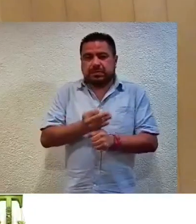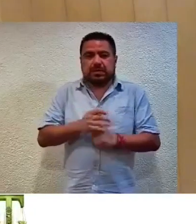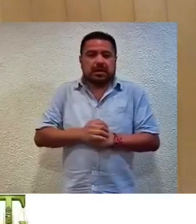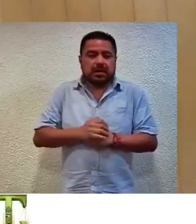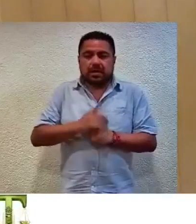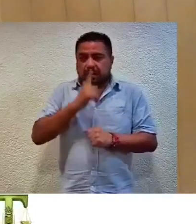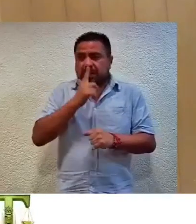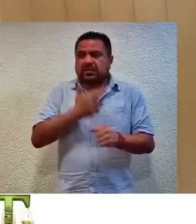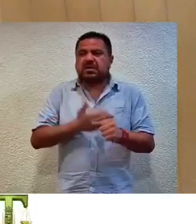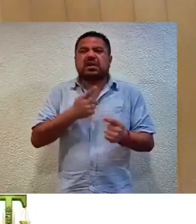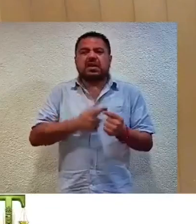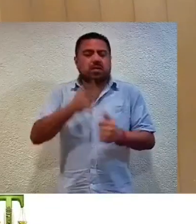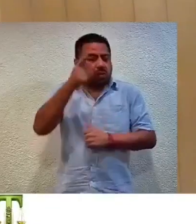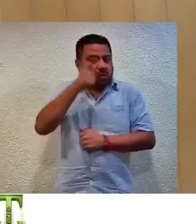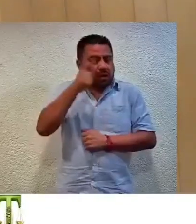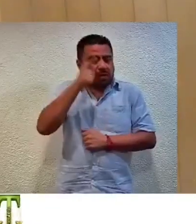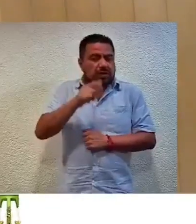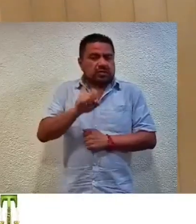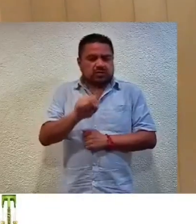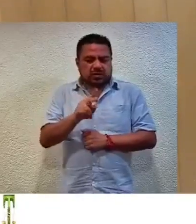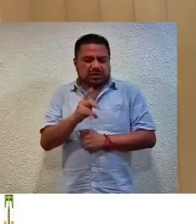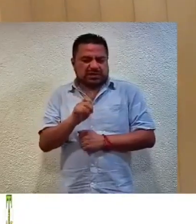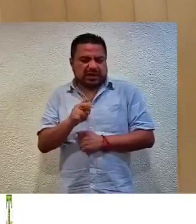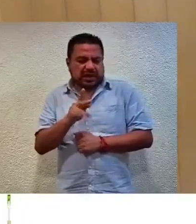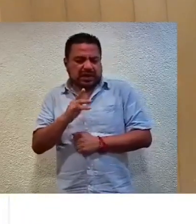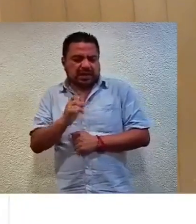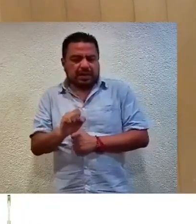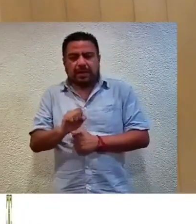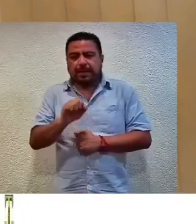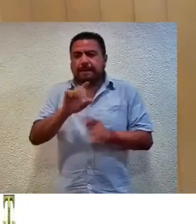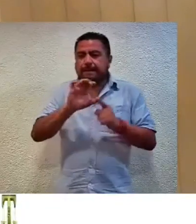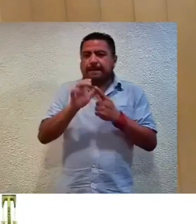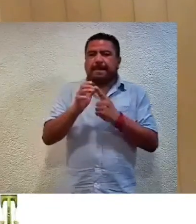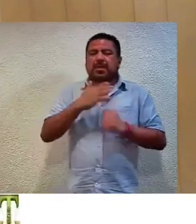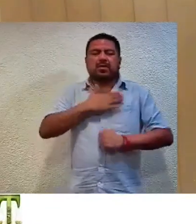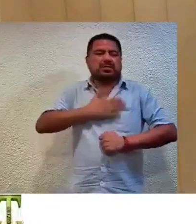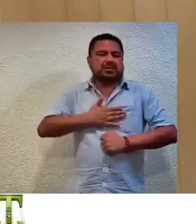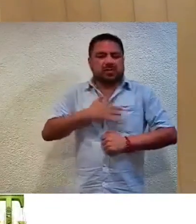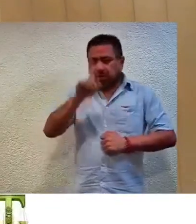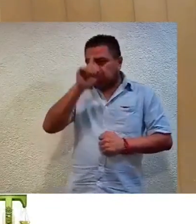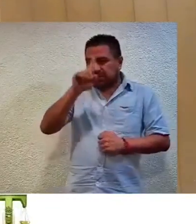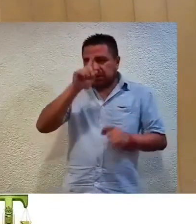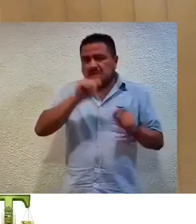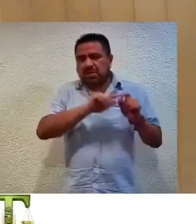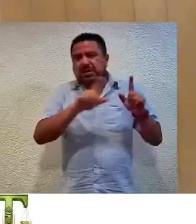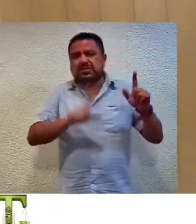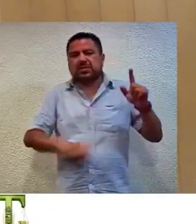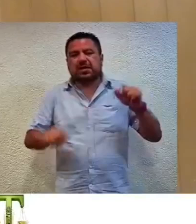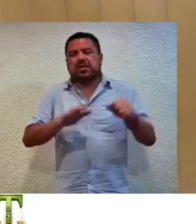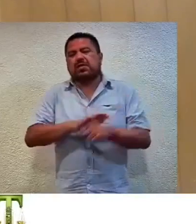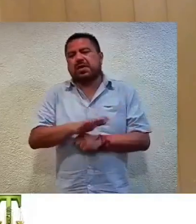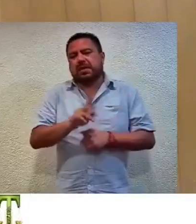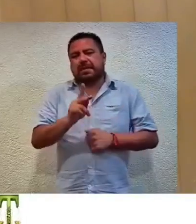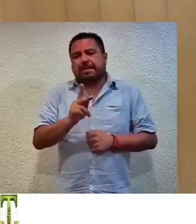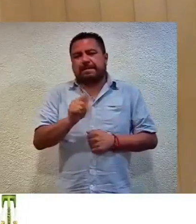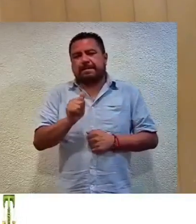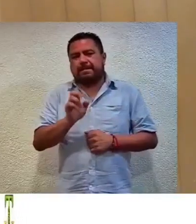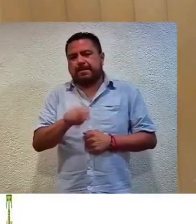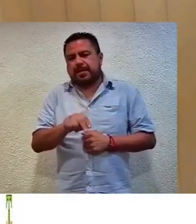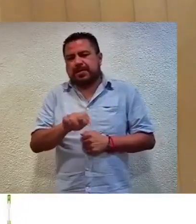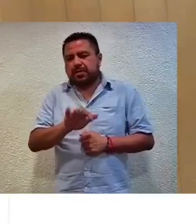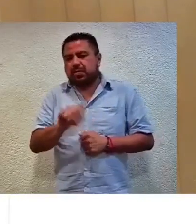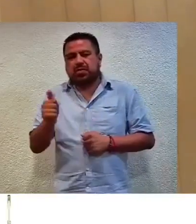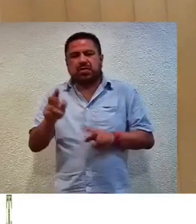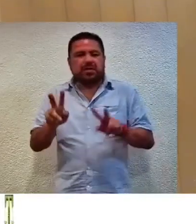actor es Guadalupe González Suastegui y la autoridad responsable es la Comisión de Justicia del Consejo Nacional del Partido Acción Nacional. El